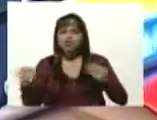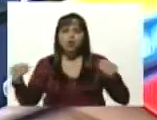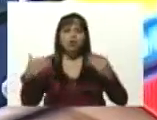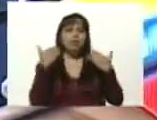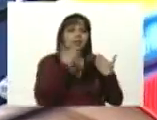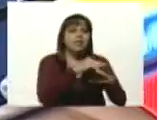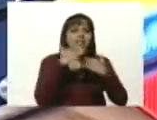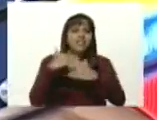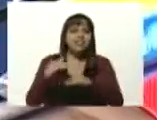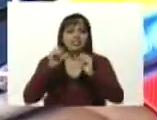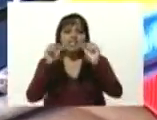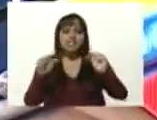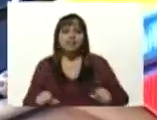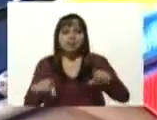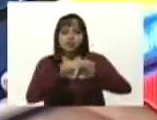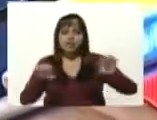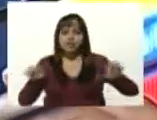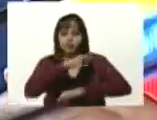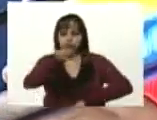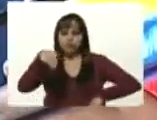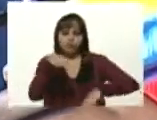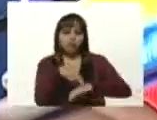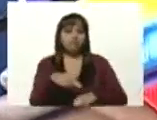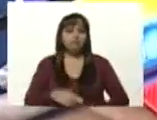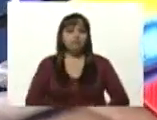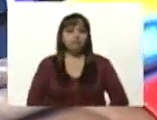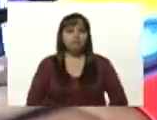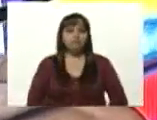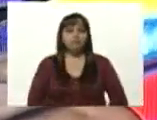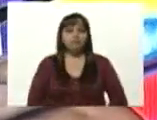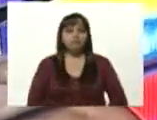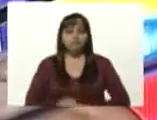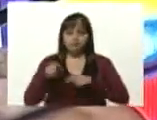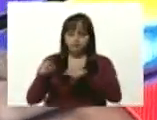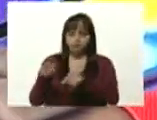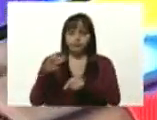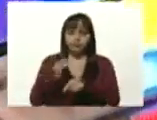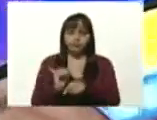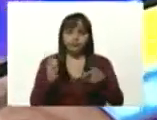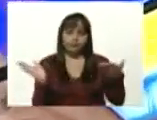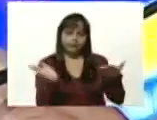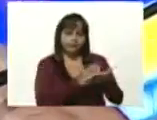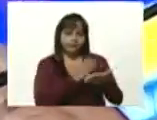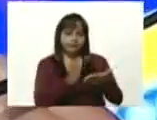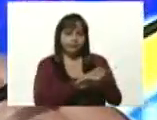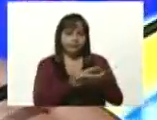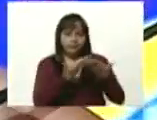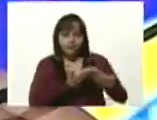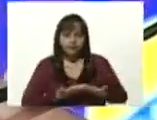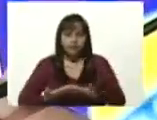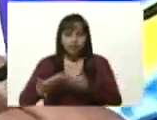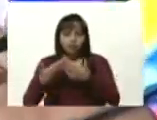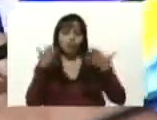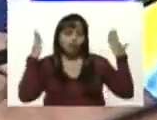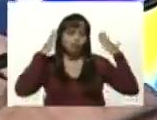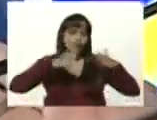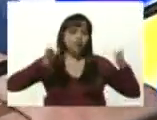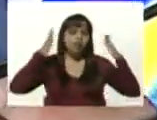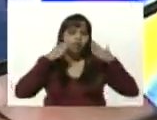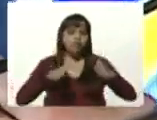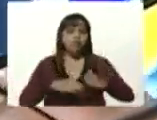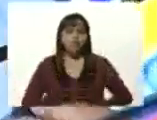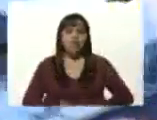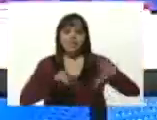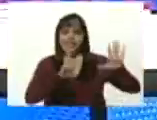nivel del sistema educativo nacional aquí tengo el documento académico orientador del